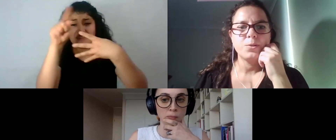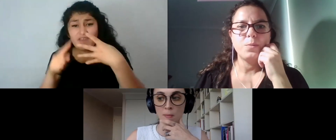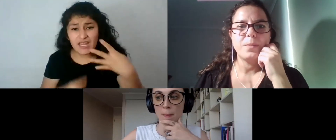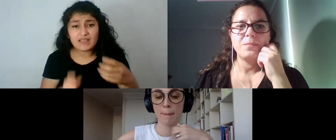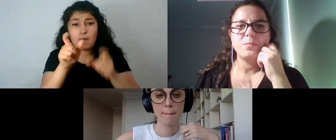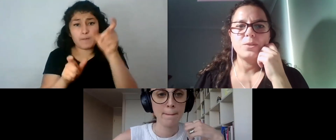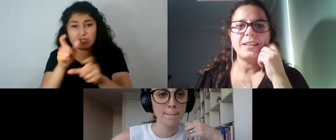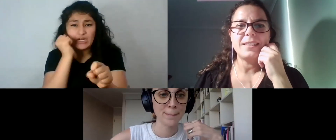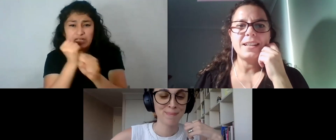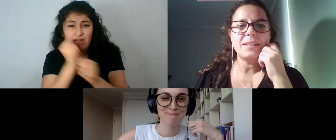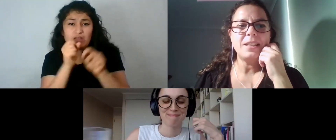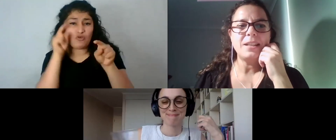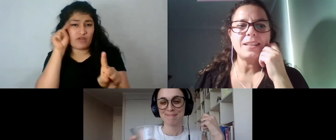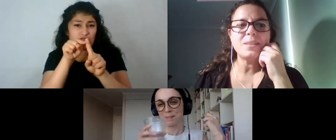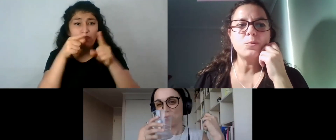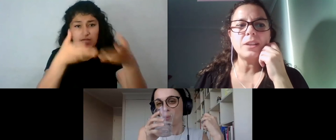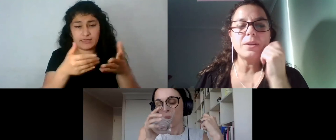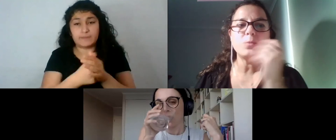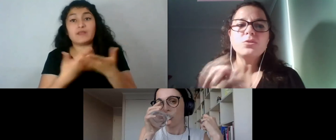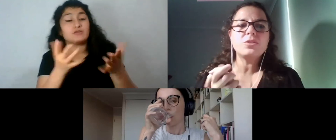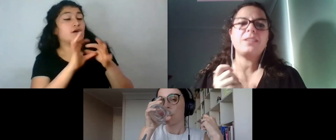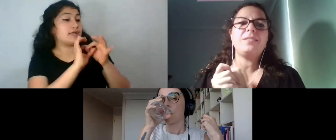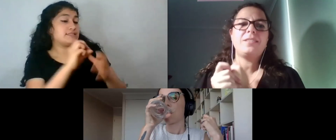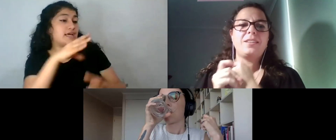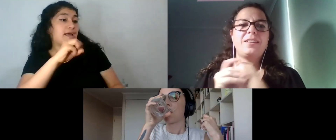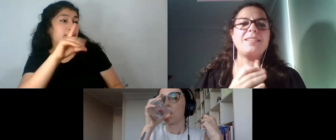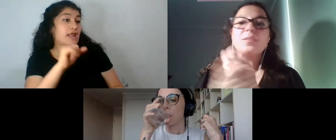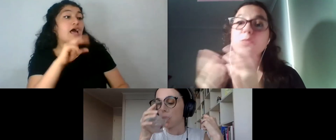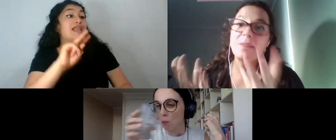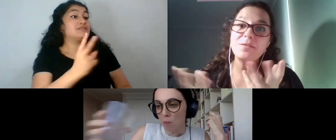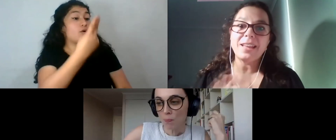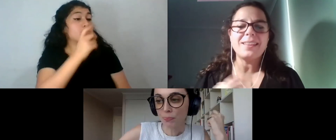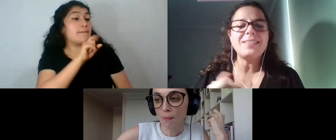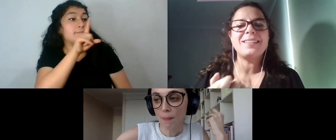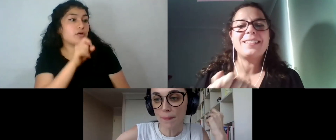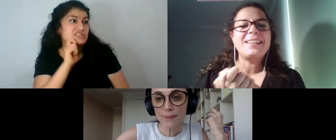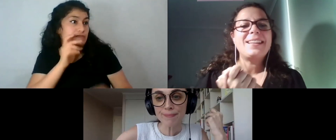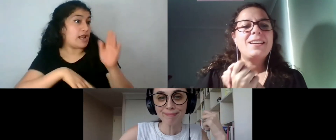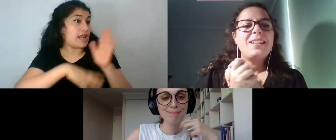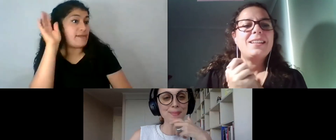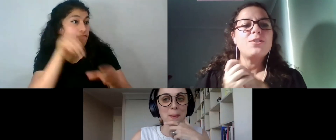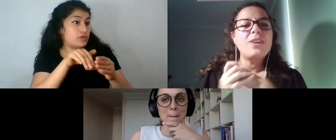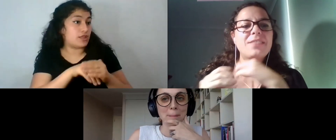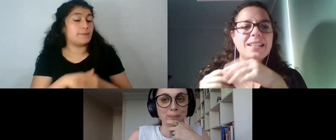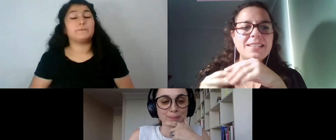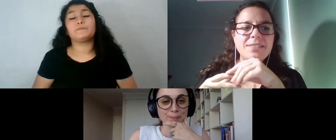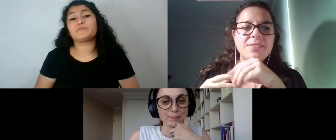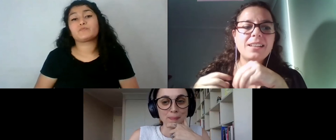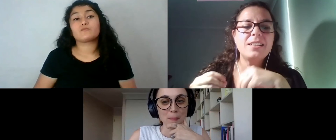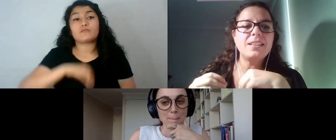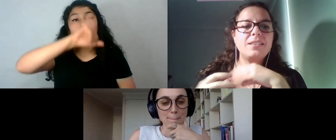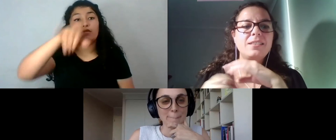Súper, muchas gracias Camila. La segunda pregunta, que es la segunda más votada, la hizo Javiera